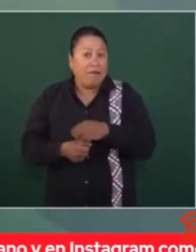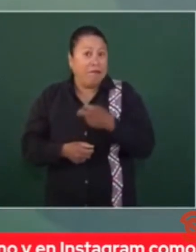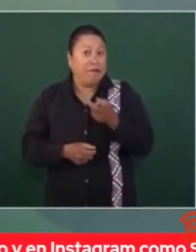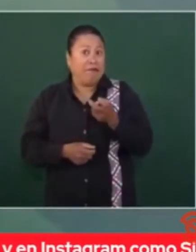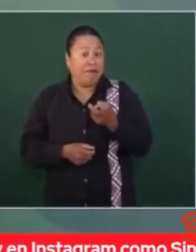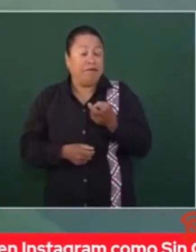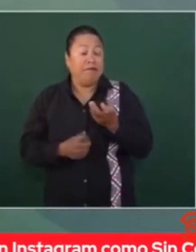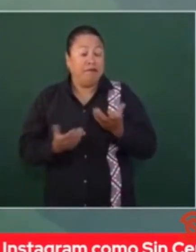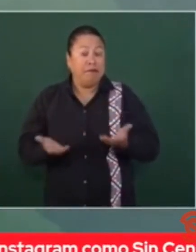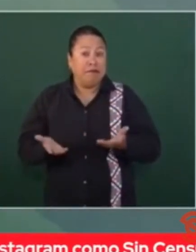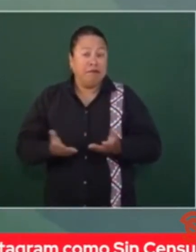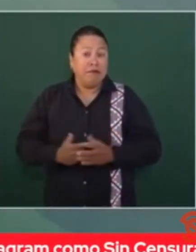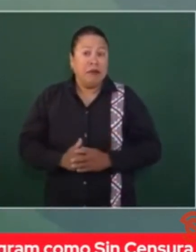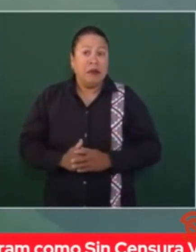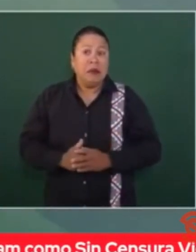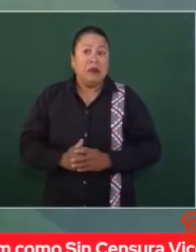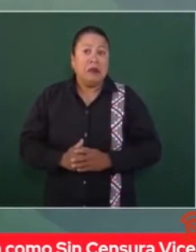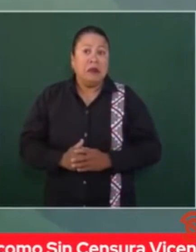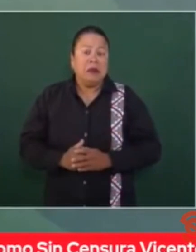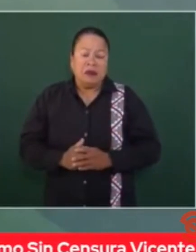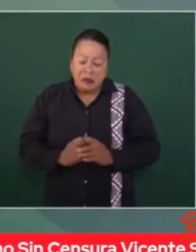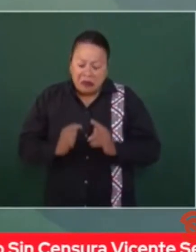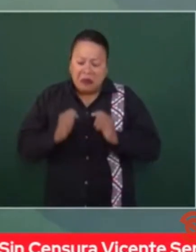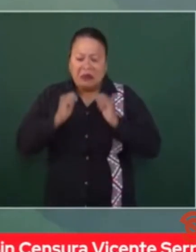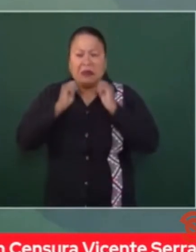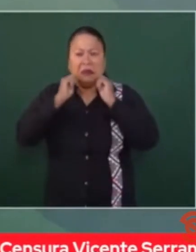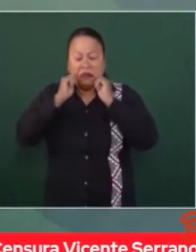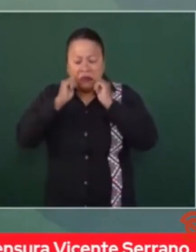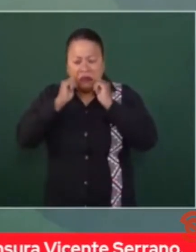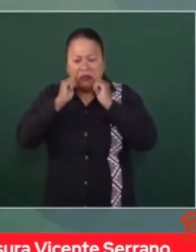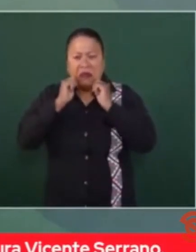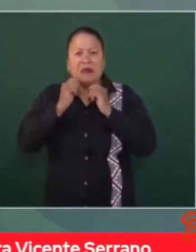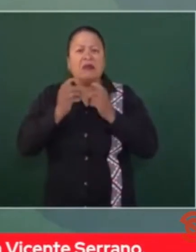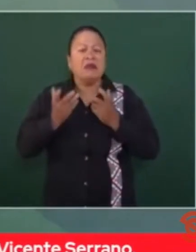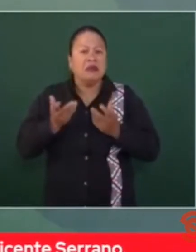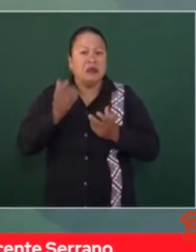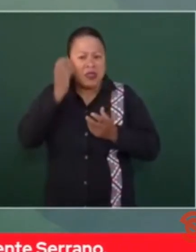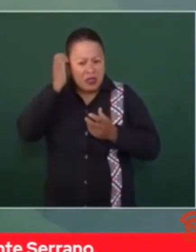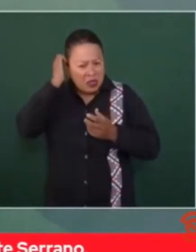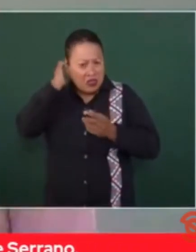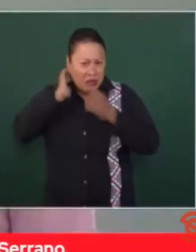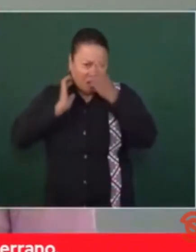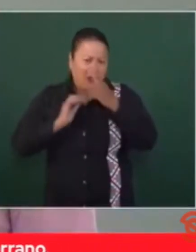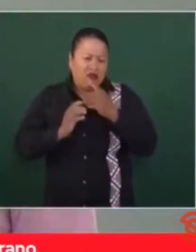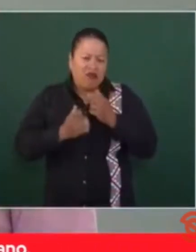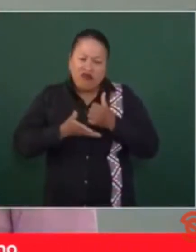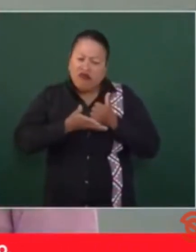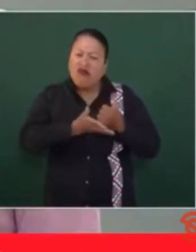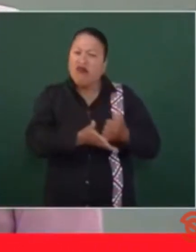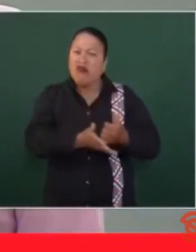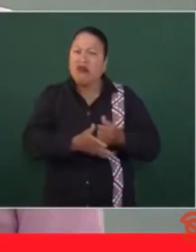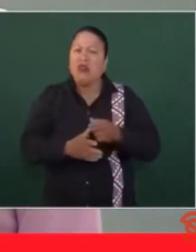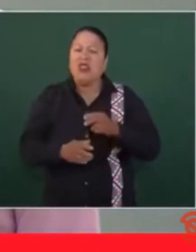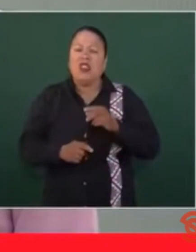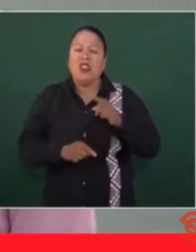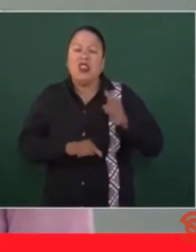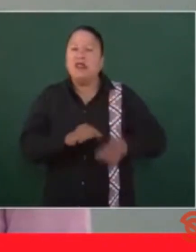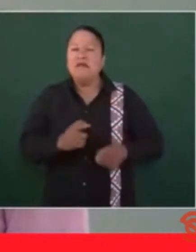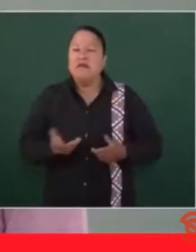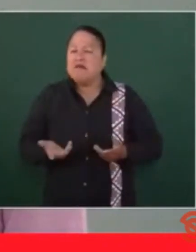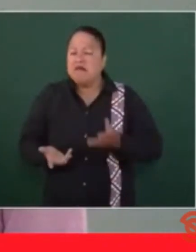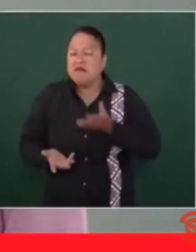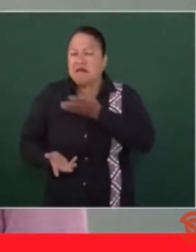son conscientes y no los rechazan. Porque, pues, son